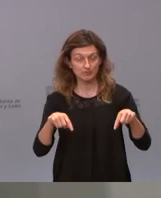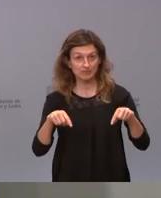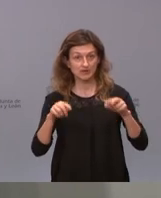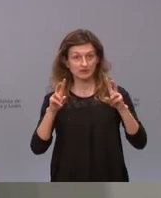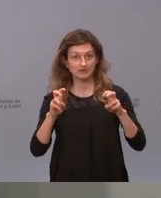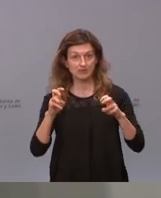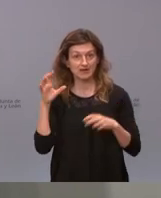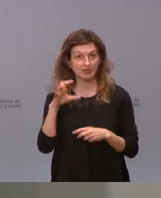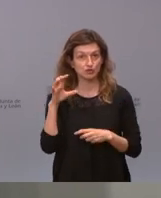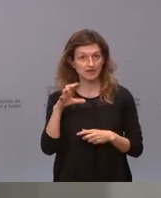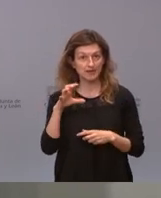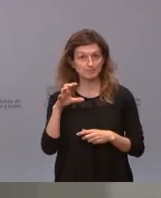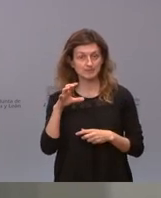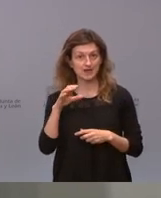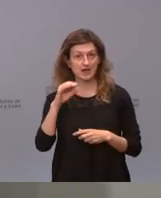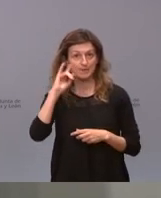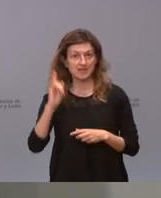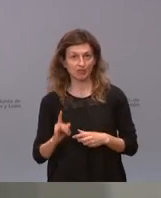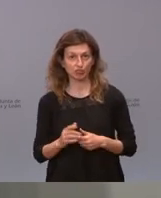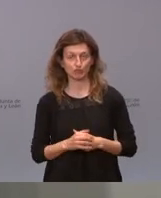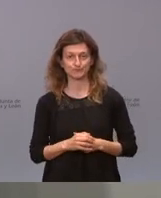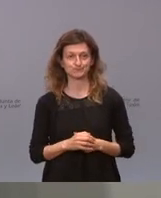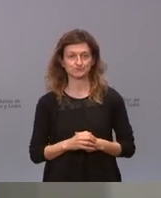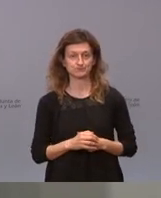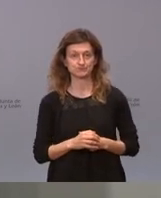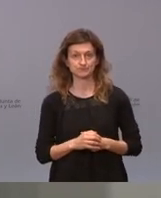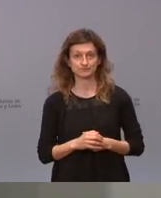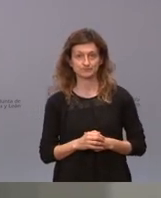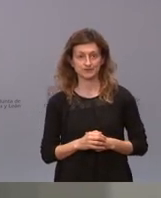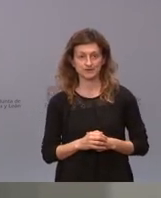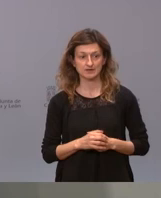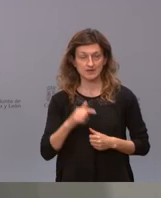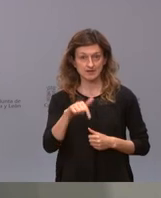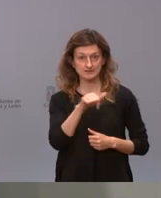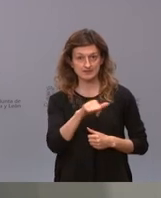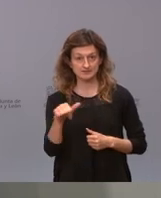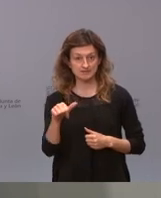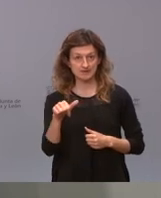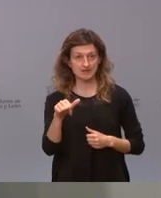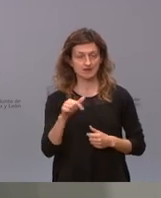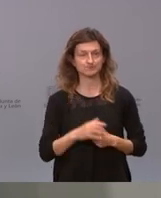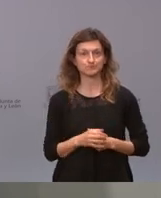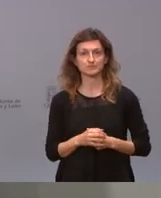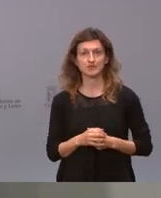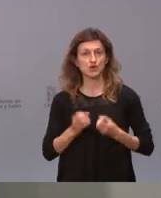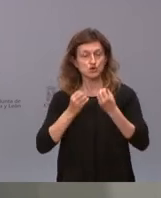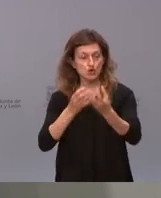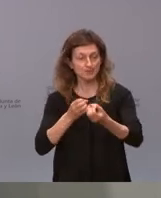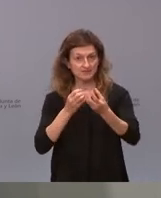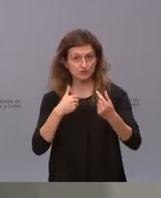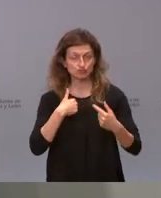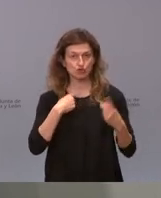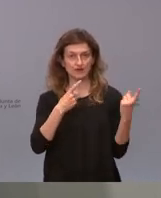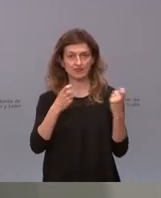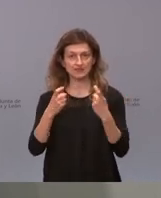de la radioterapia en el Bierzo y durante esta semana se han producido varios comentarios y yo necesito